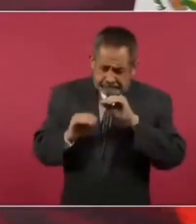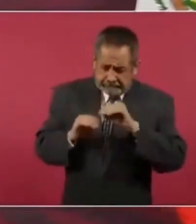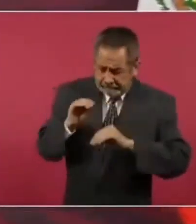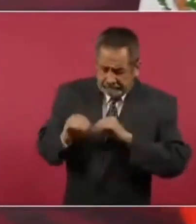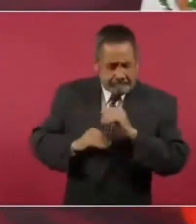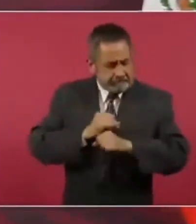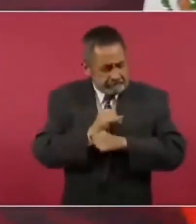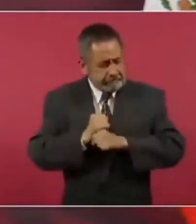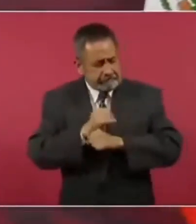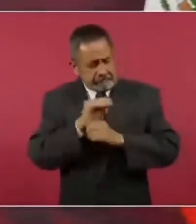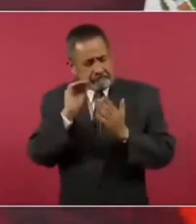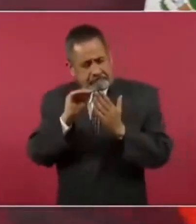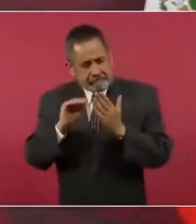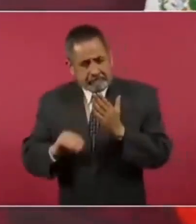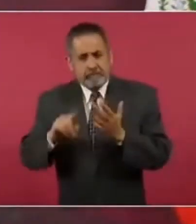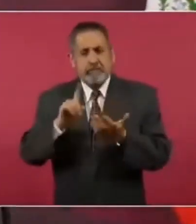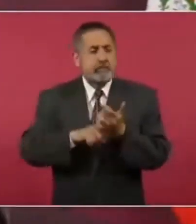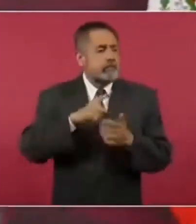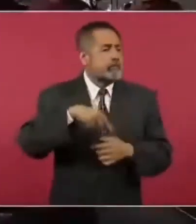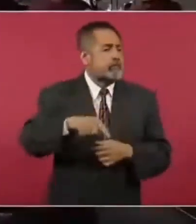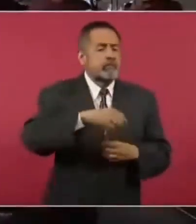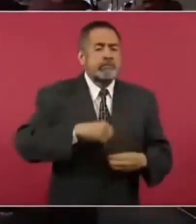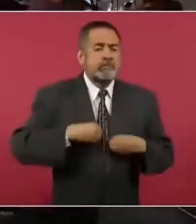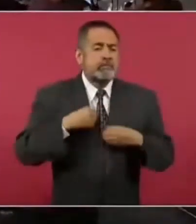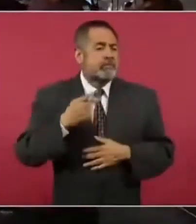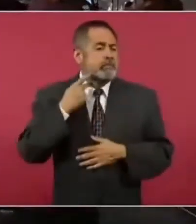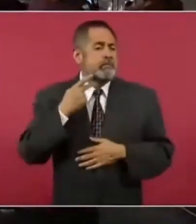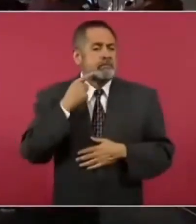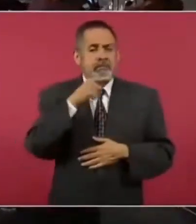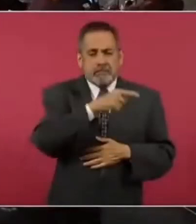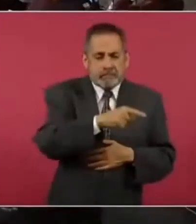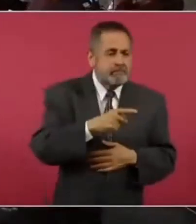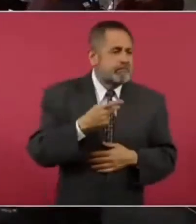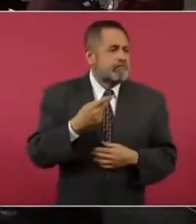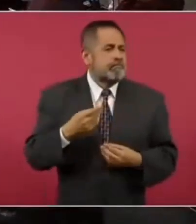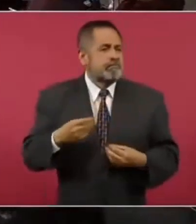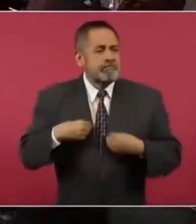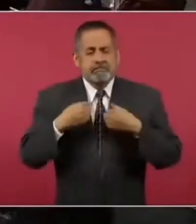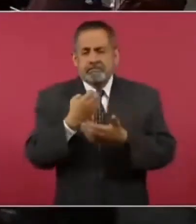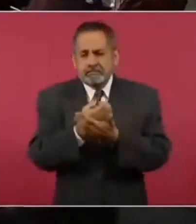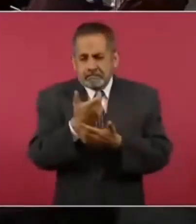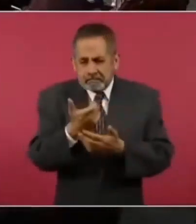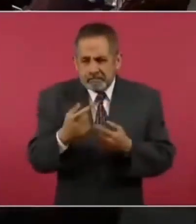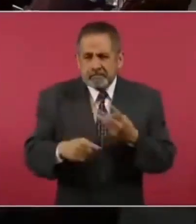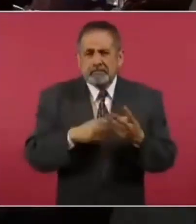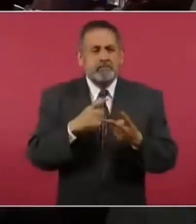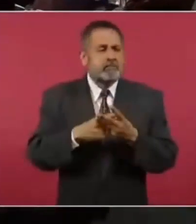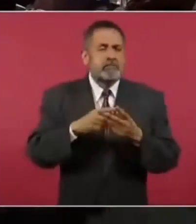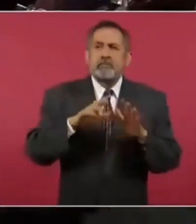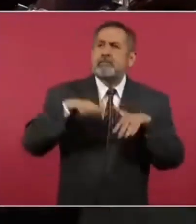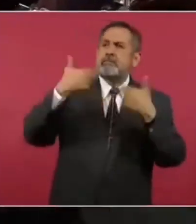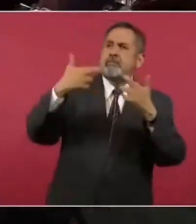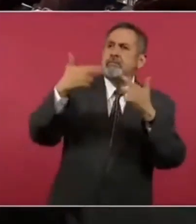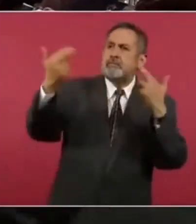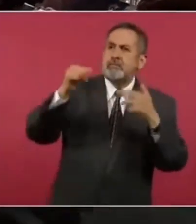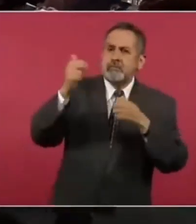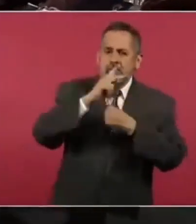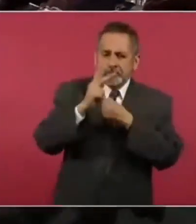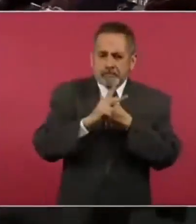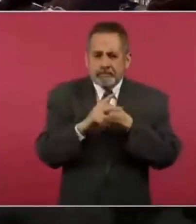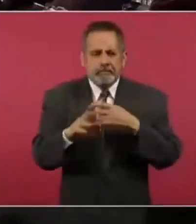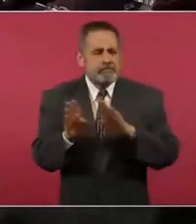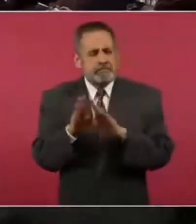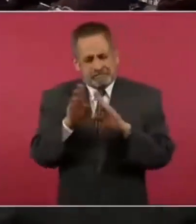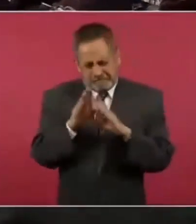la vida política la vida económica la política exterior de